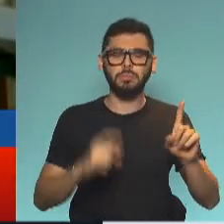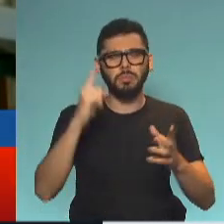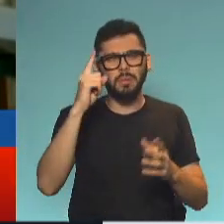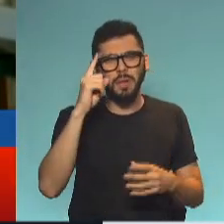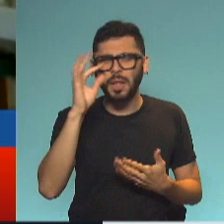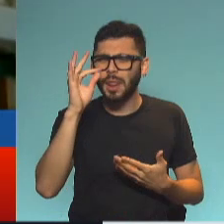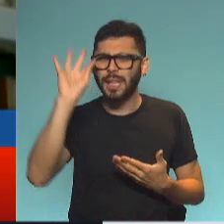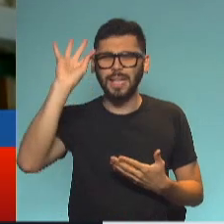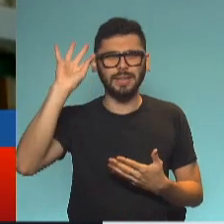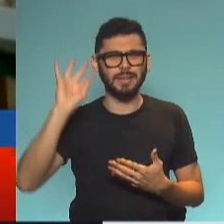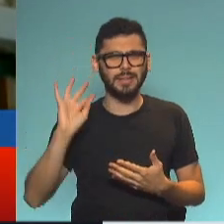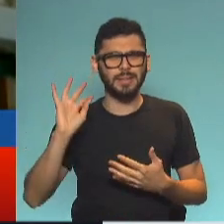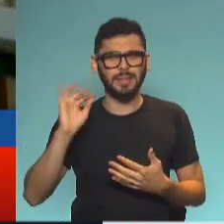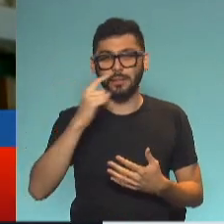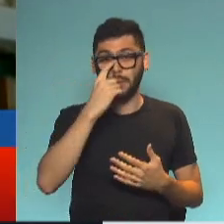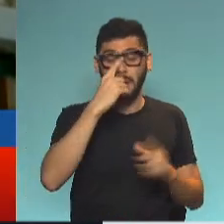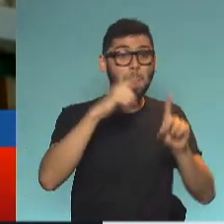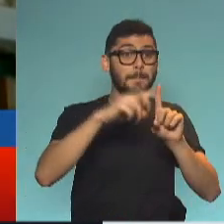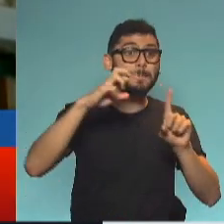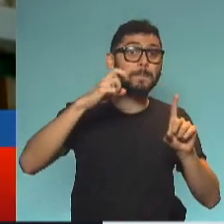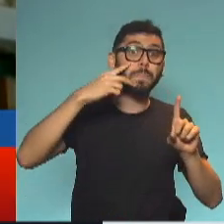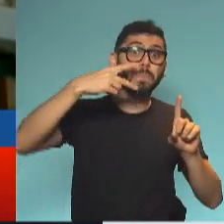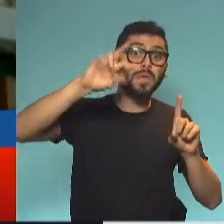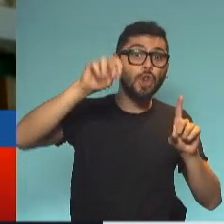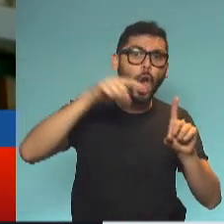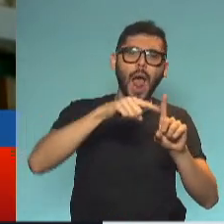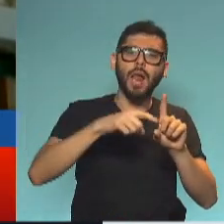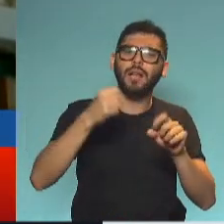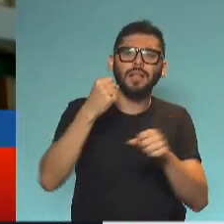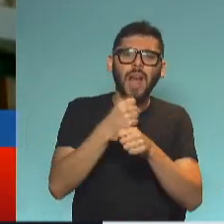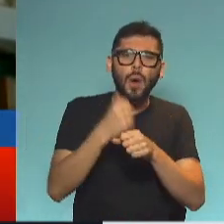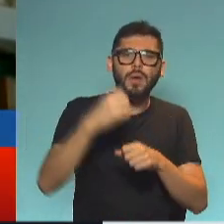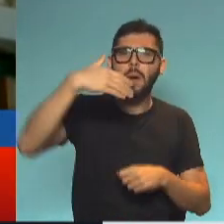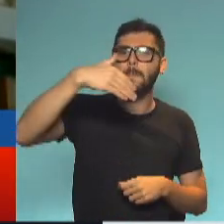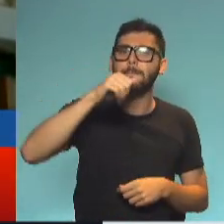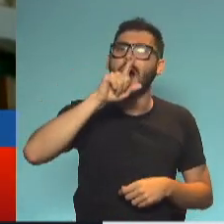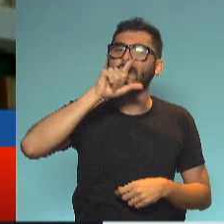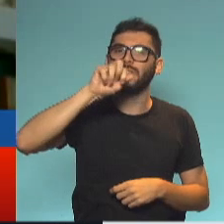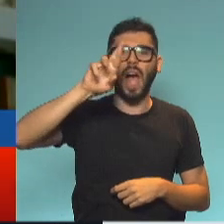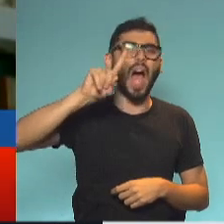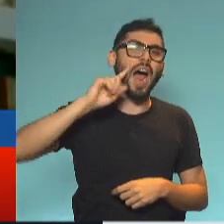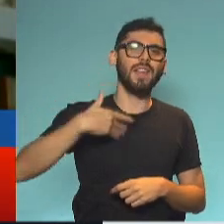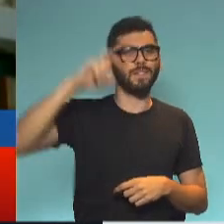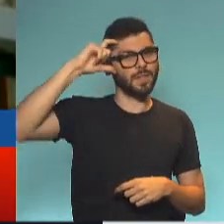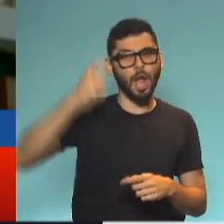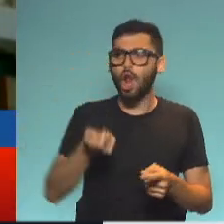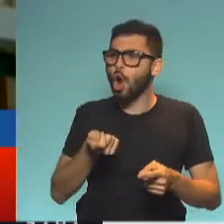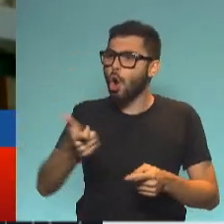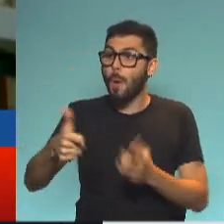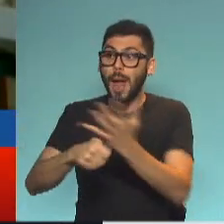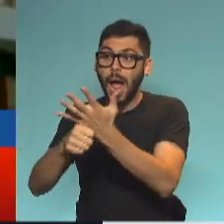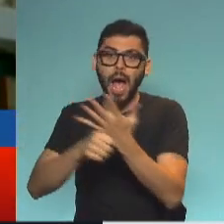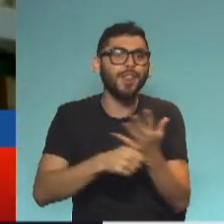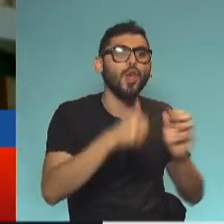característica central de Pino es ser un matarife, un hombre vinculado con la compra-venta de carnes en el mercado